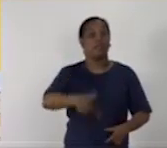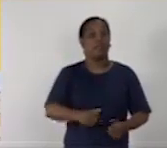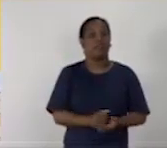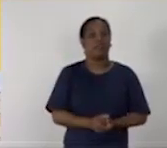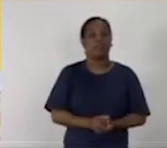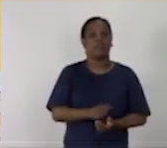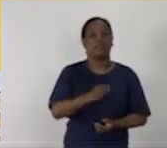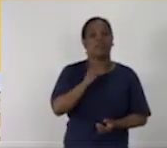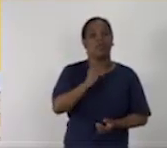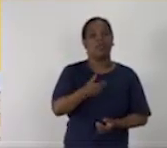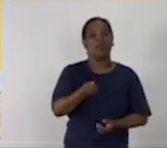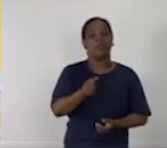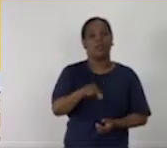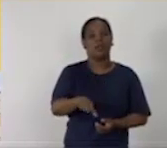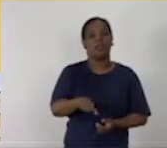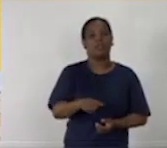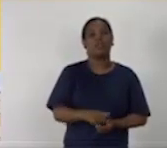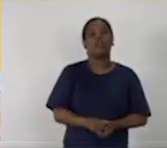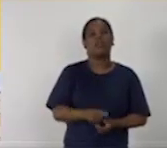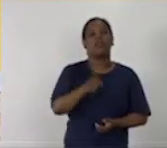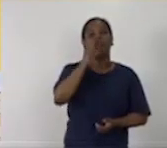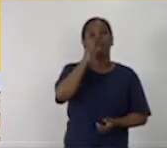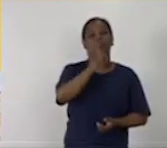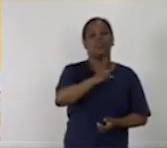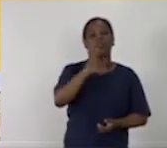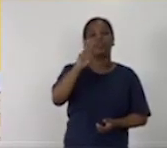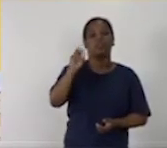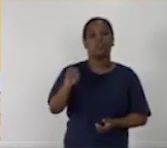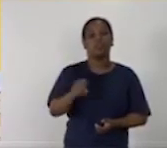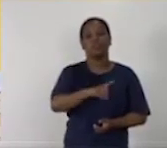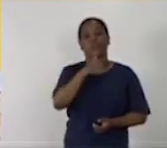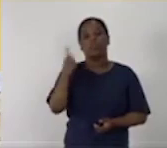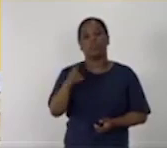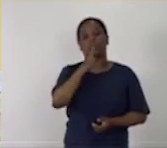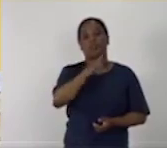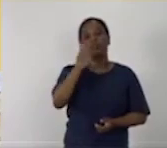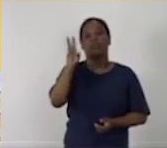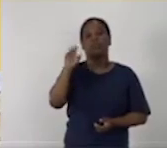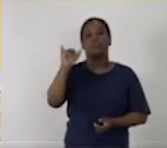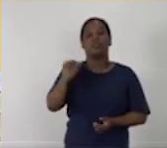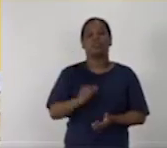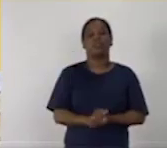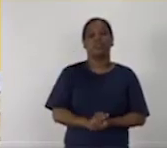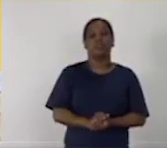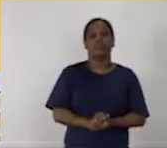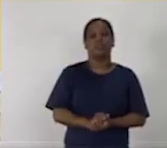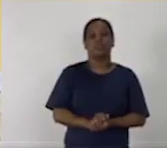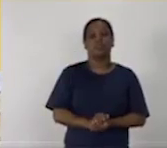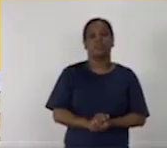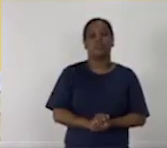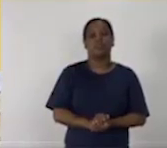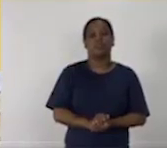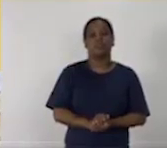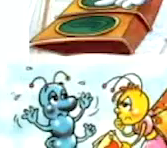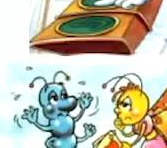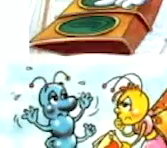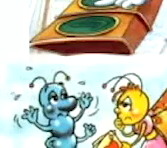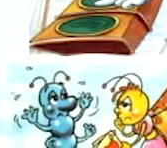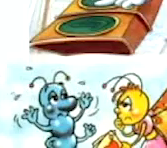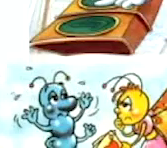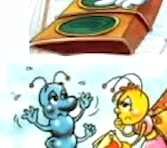específicamente, realizarán los ejercicios desde las páginas 120 a las 136.